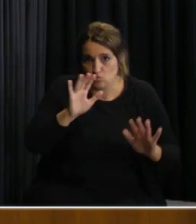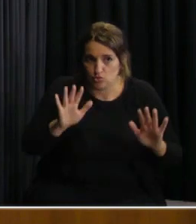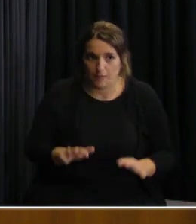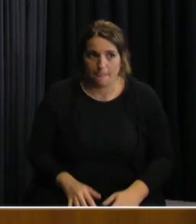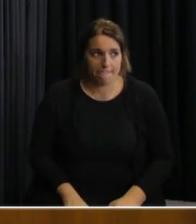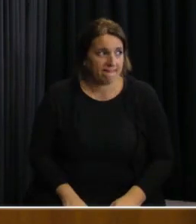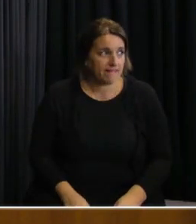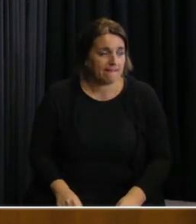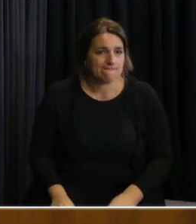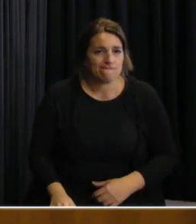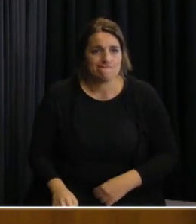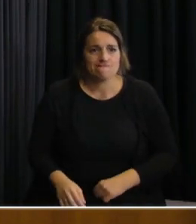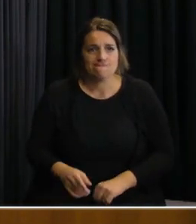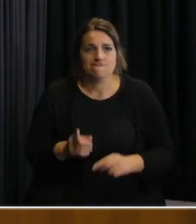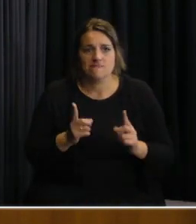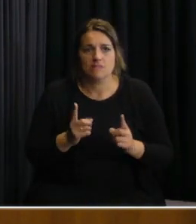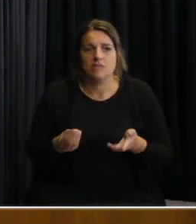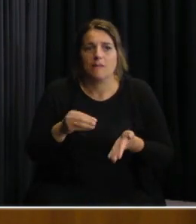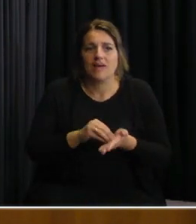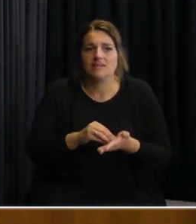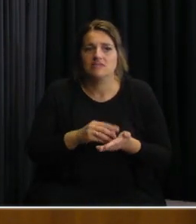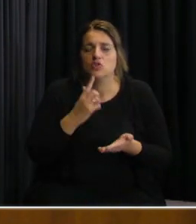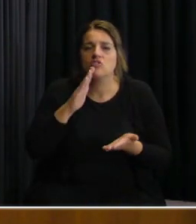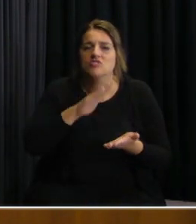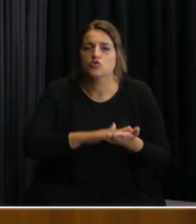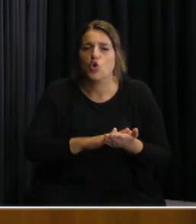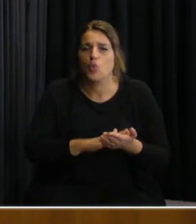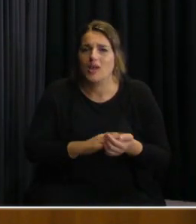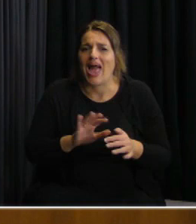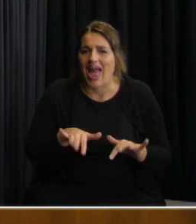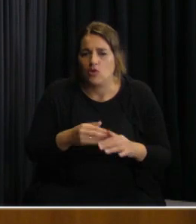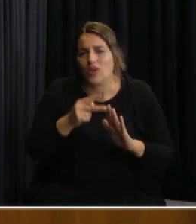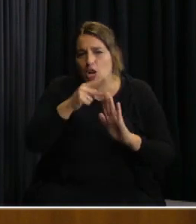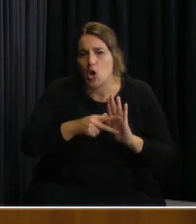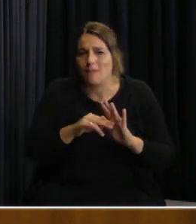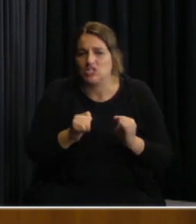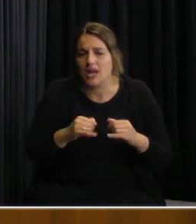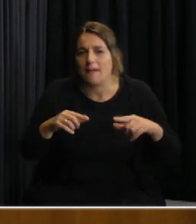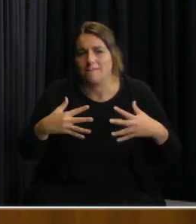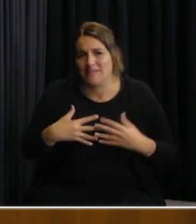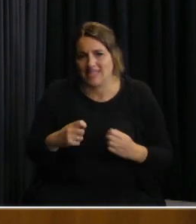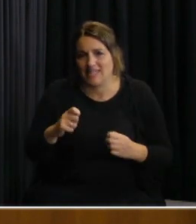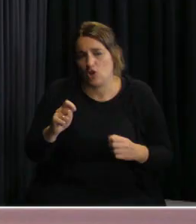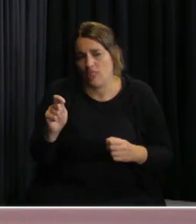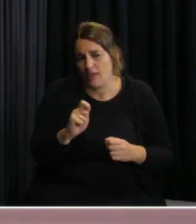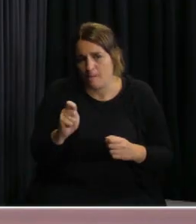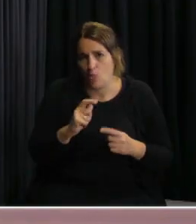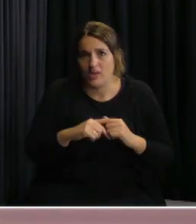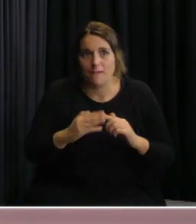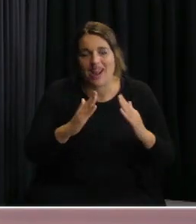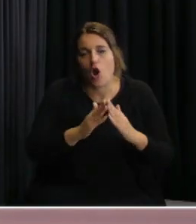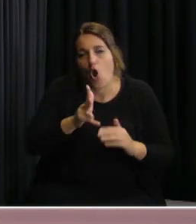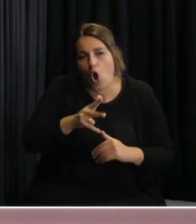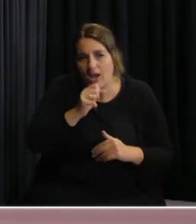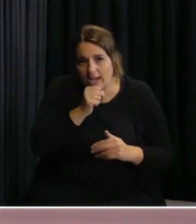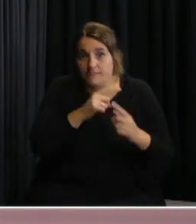con un agregado Lorena en este caso había un protocolo establecido en el Ministerio de Salud Pública para los residenciales en